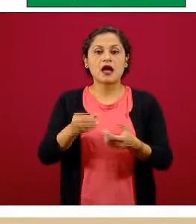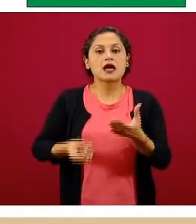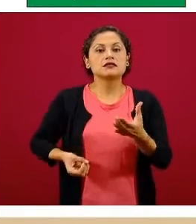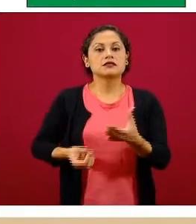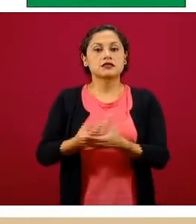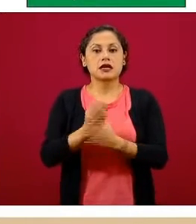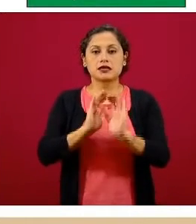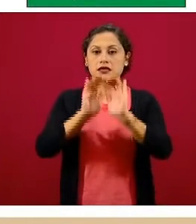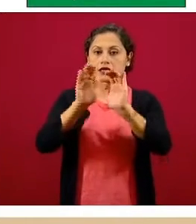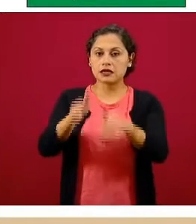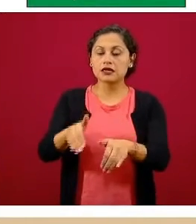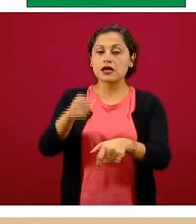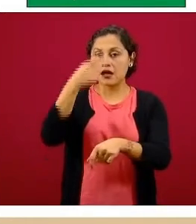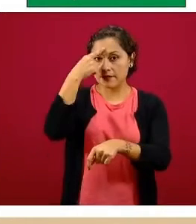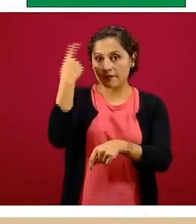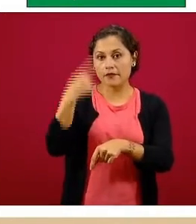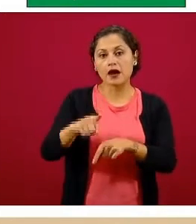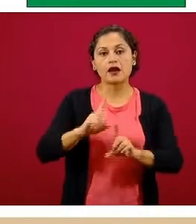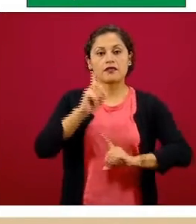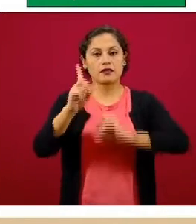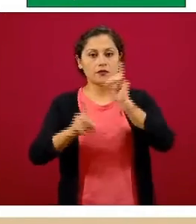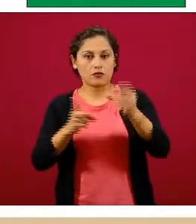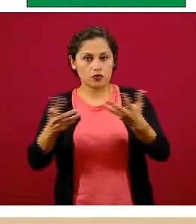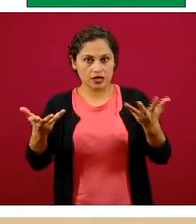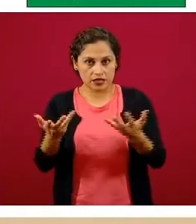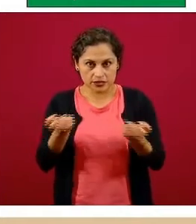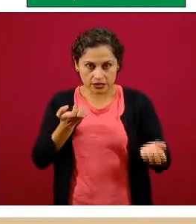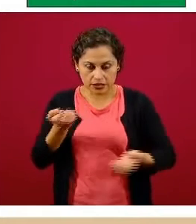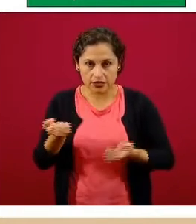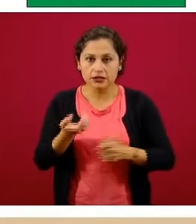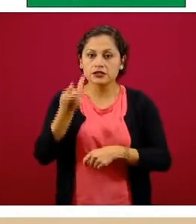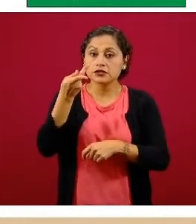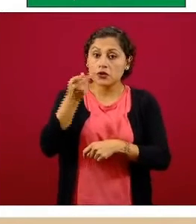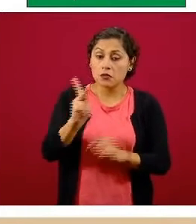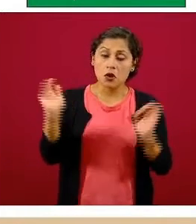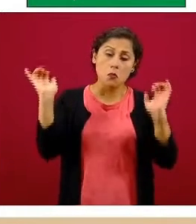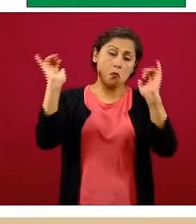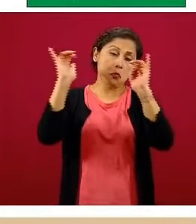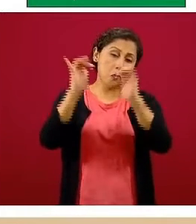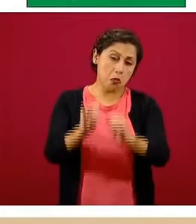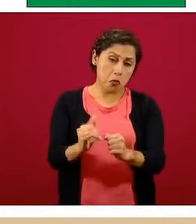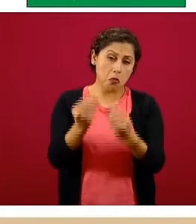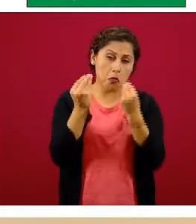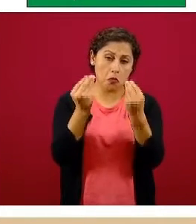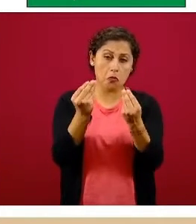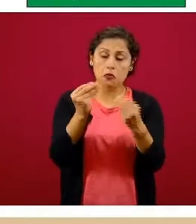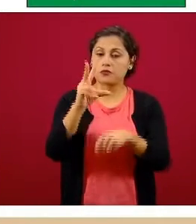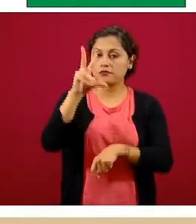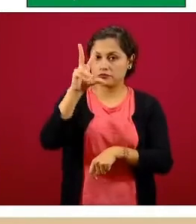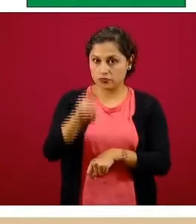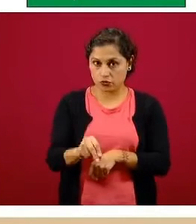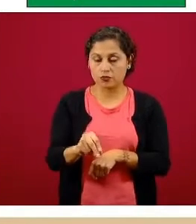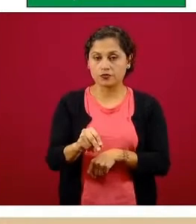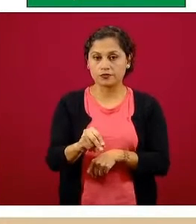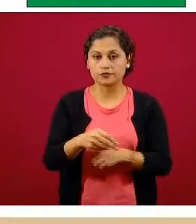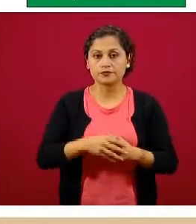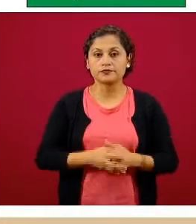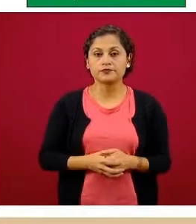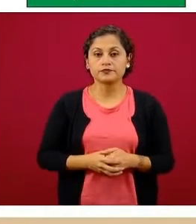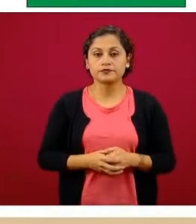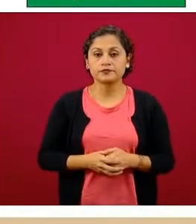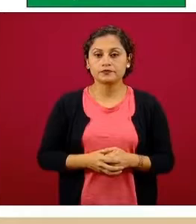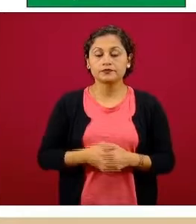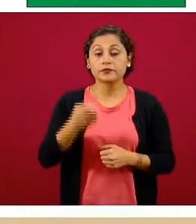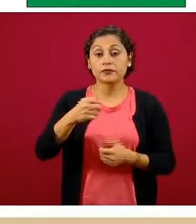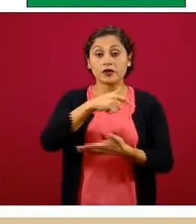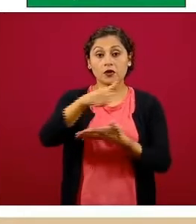a realizar este tipo de actividades, pero sí evitando congregaciones o evitando eventos en este tipo de lugares que